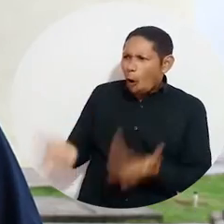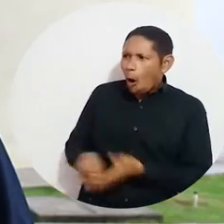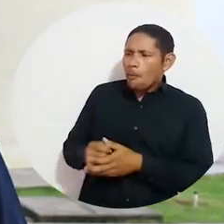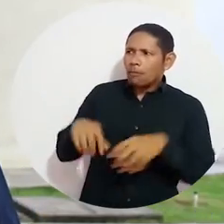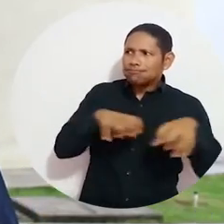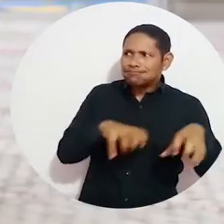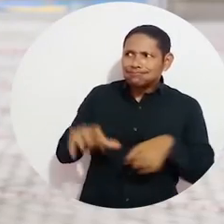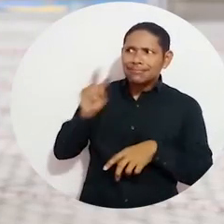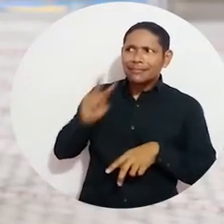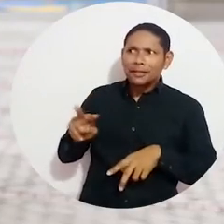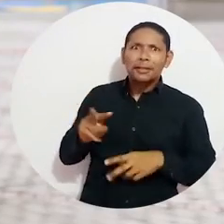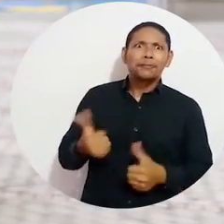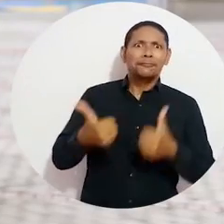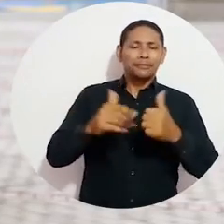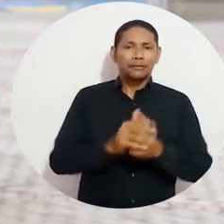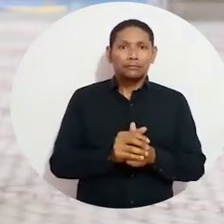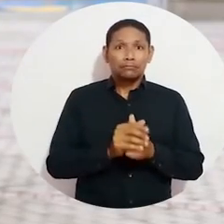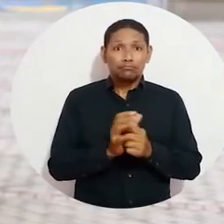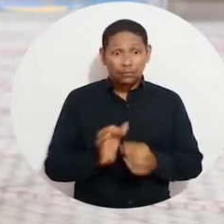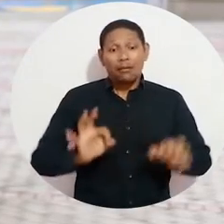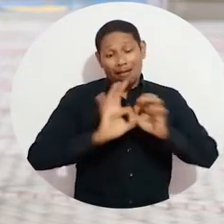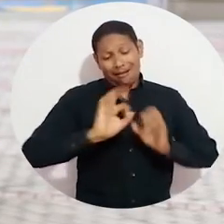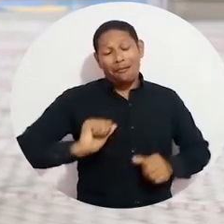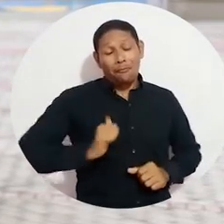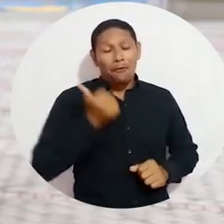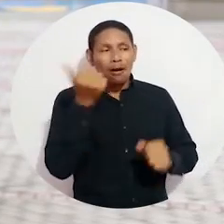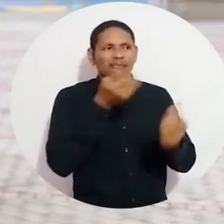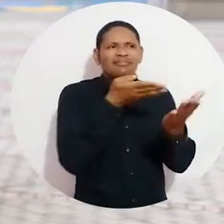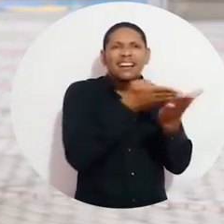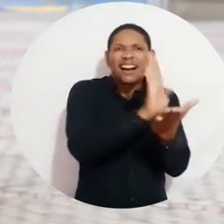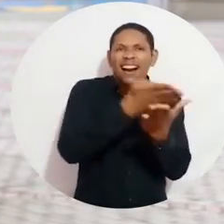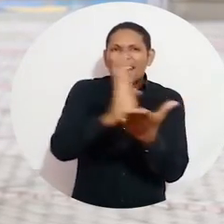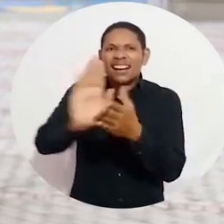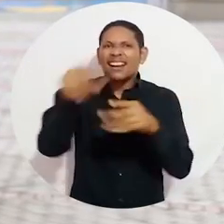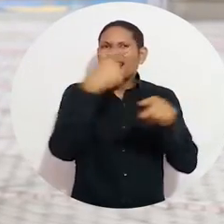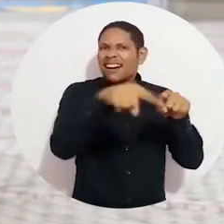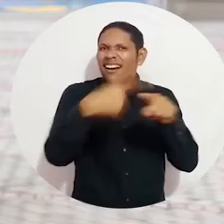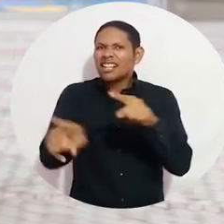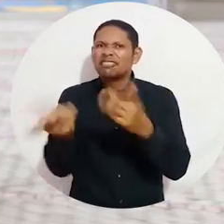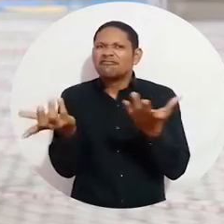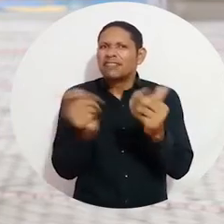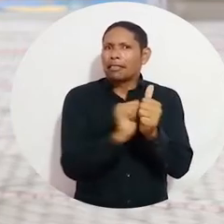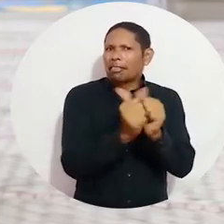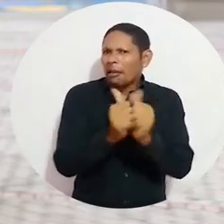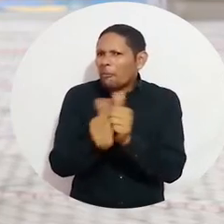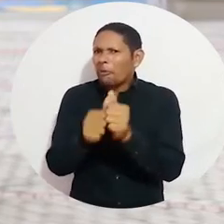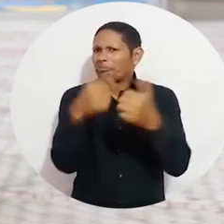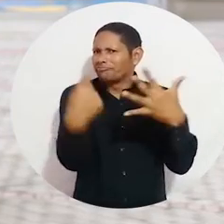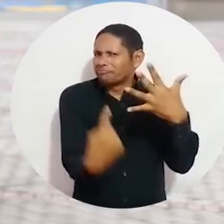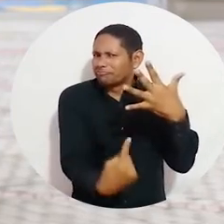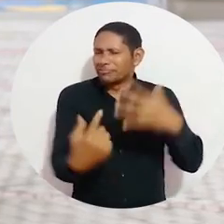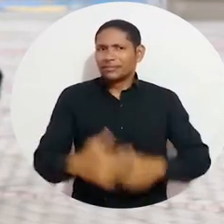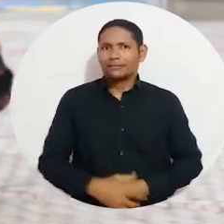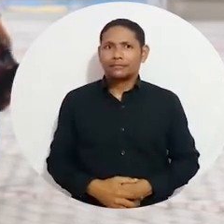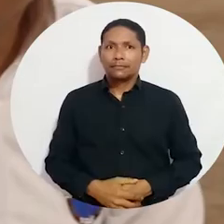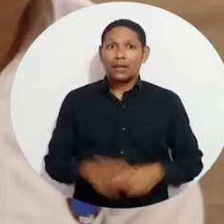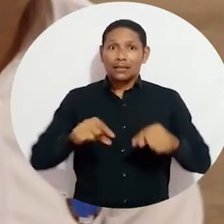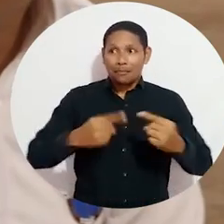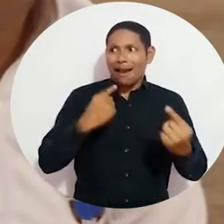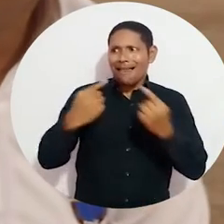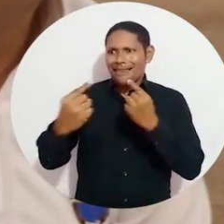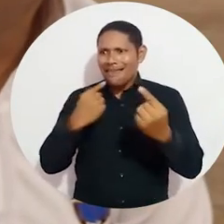samario. Que vivan la academia, que aprovechen los programas que tiene la universidad, especialmente los programas de deporte.